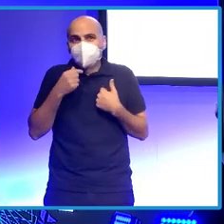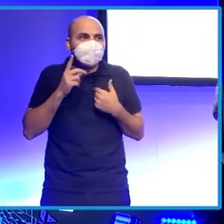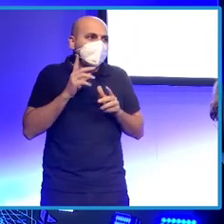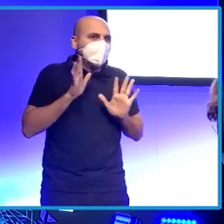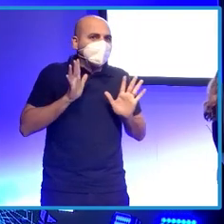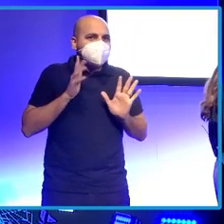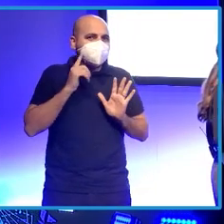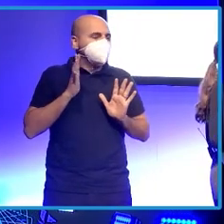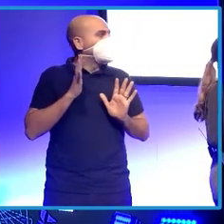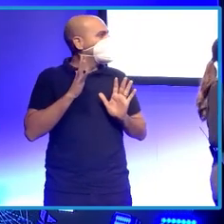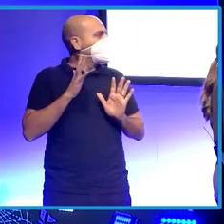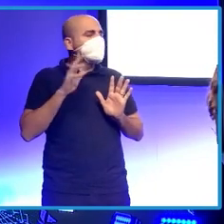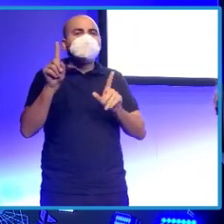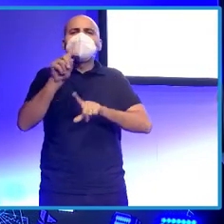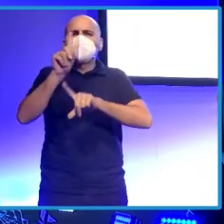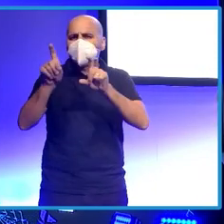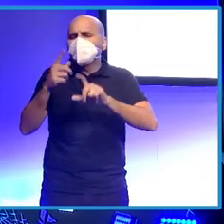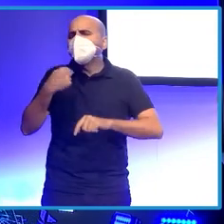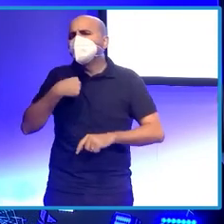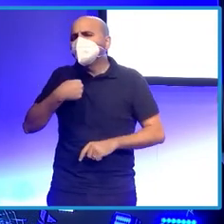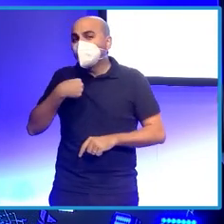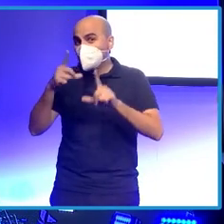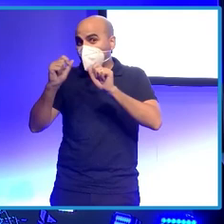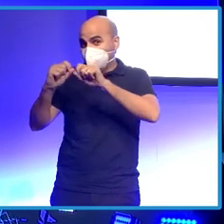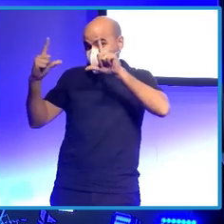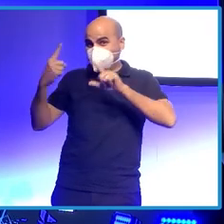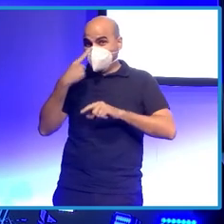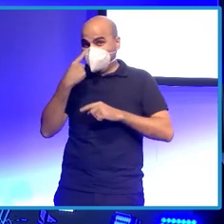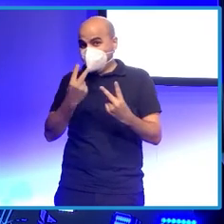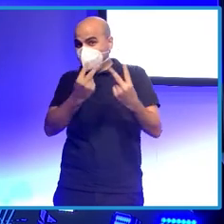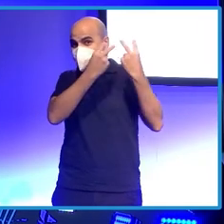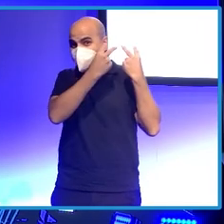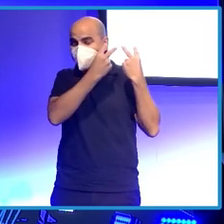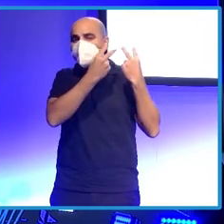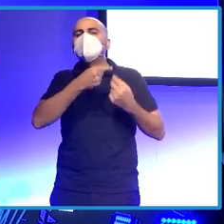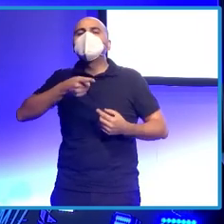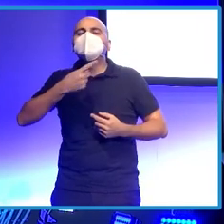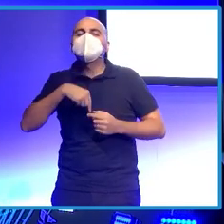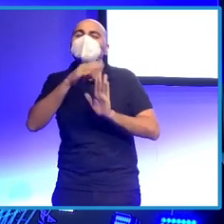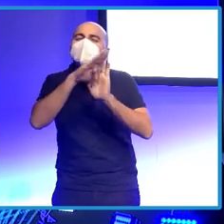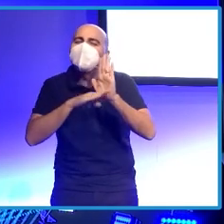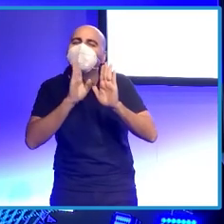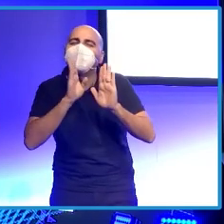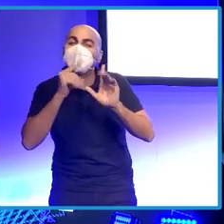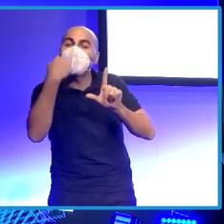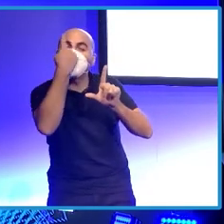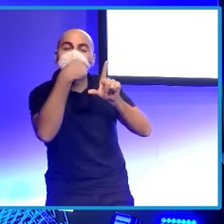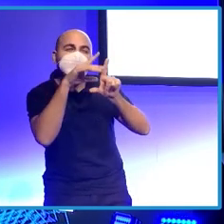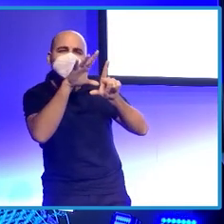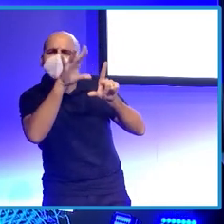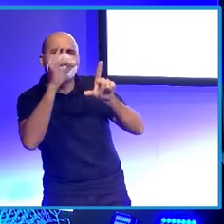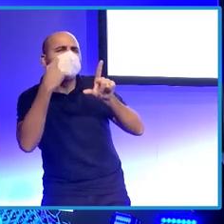La cuestión es que he cogido esta foto que estáis viendo y lo hemos pasado por el reconocimiento facial. ¿Qué pensáis que podemos encontrar de aquí?